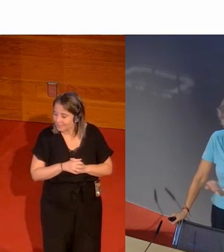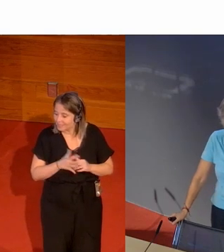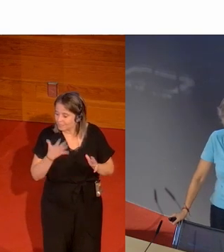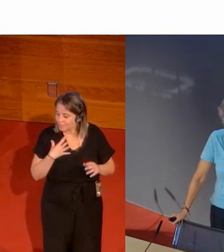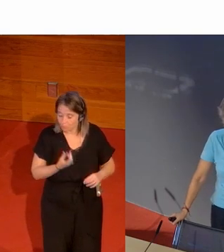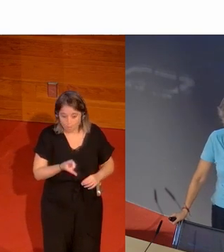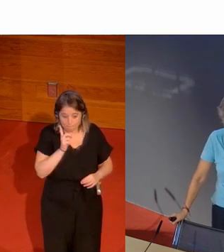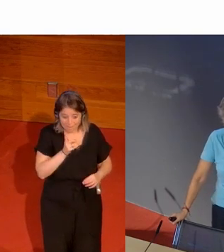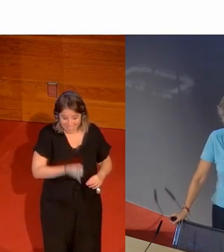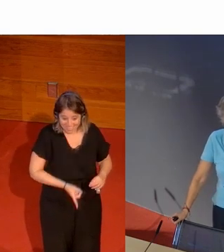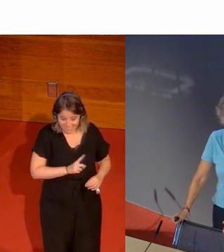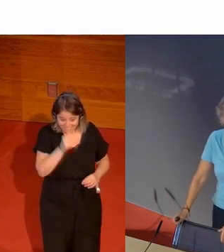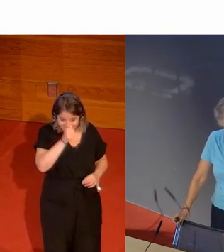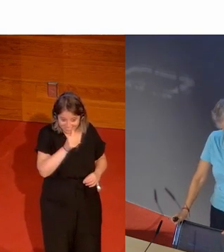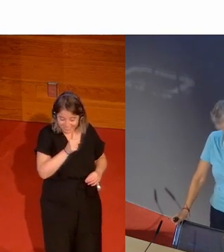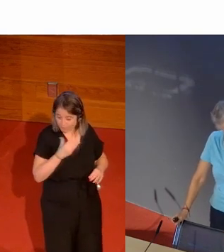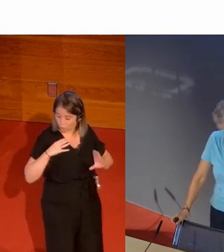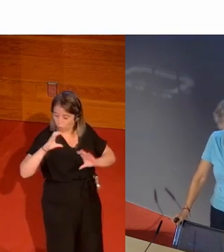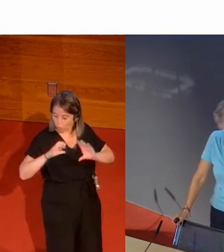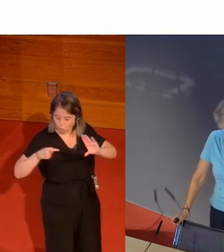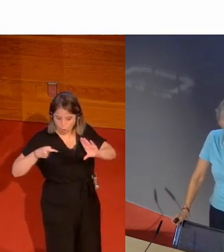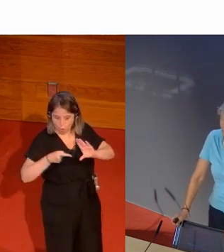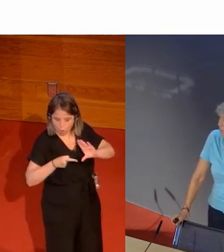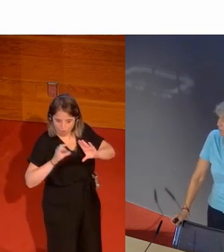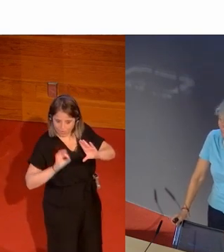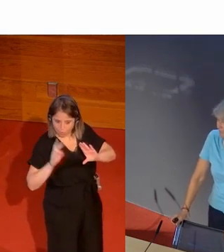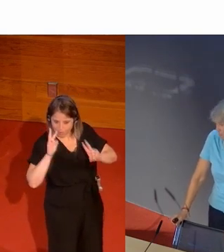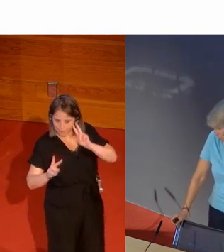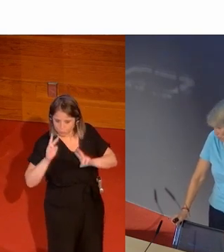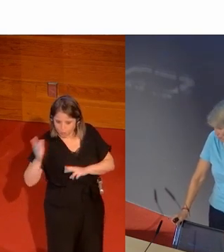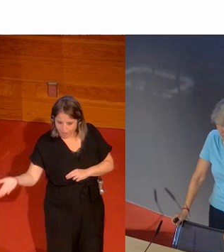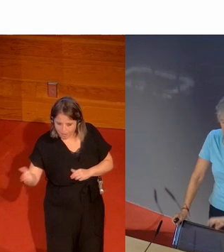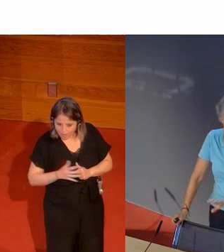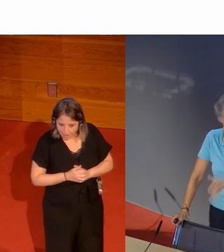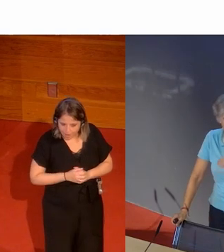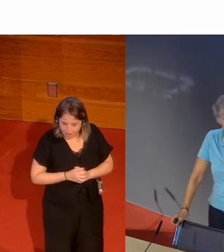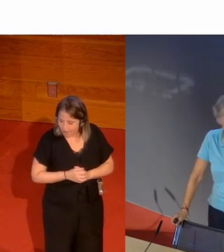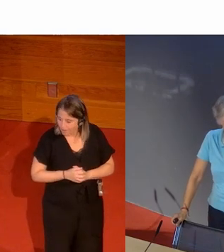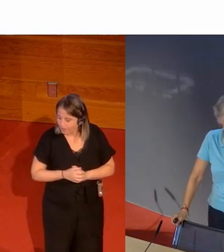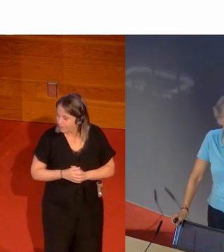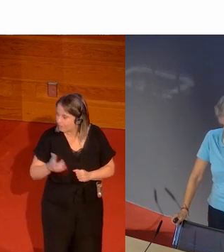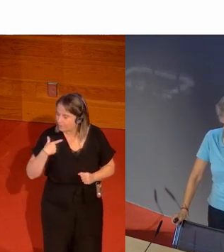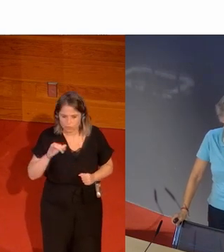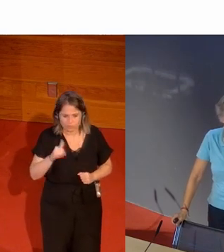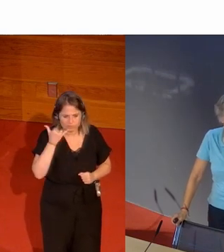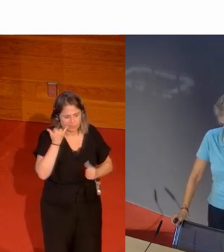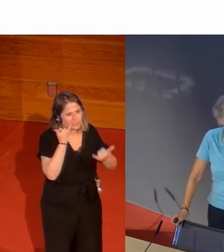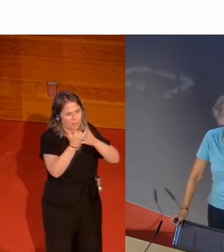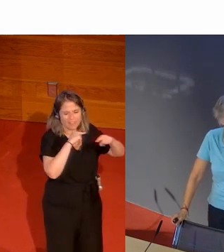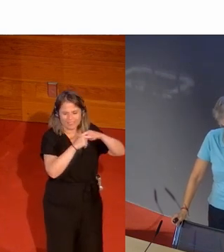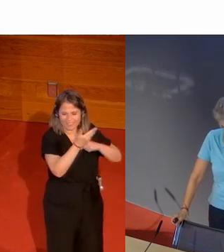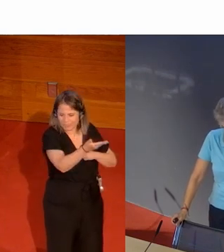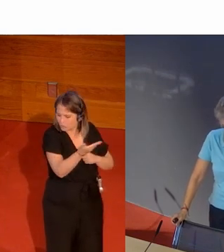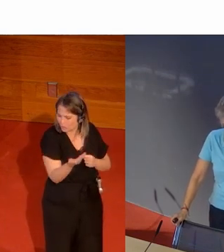el pene del chico coincida con el culo de Mireia claro yo cogí y cogí el teléfono y llegué al director de marca